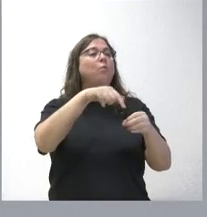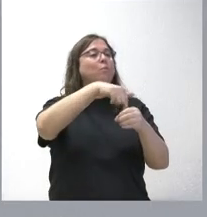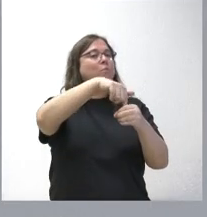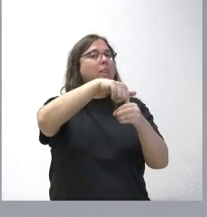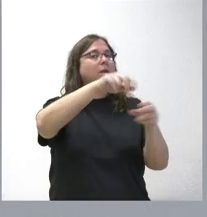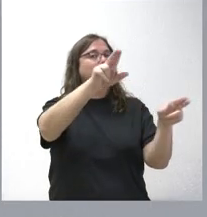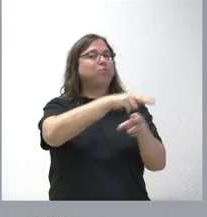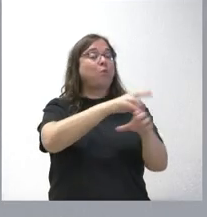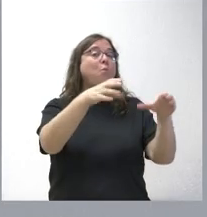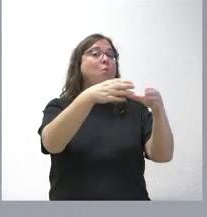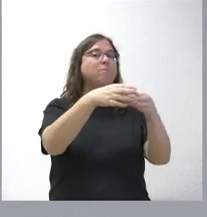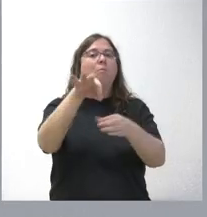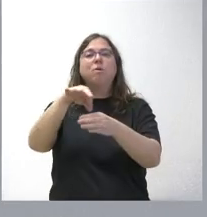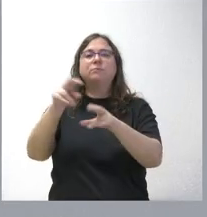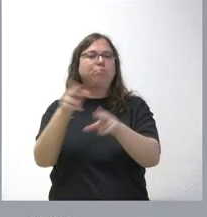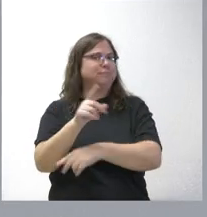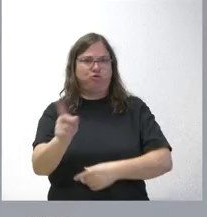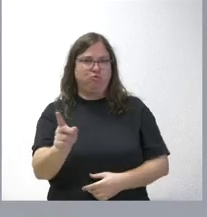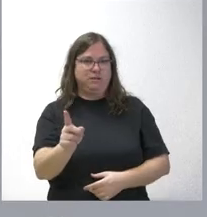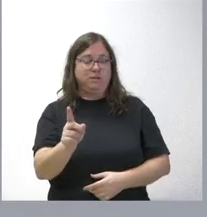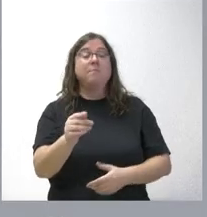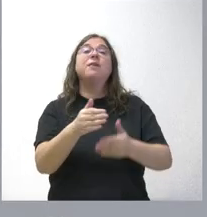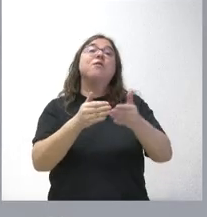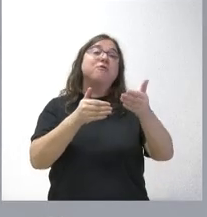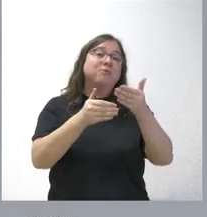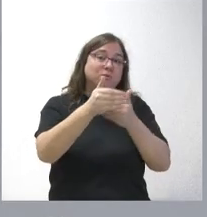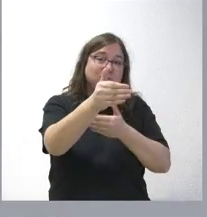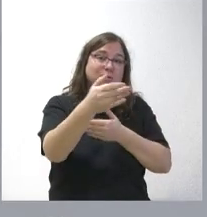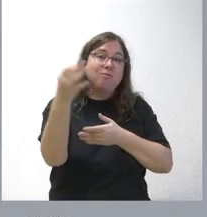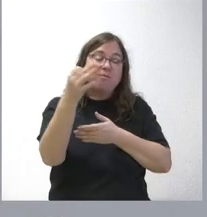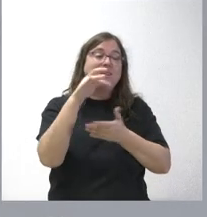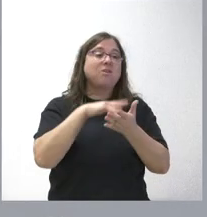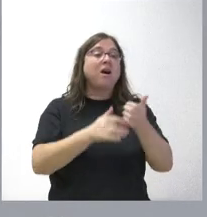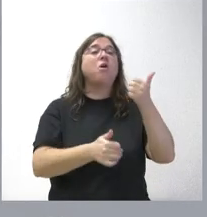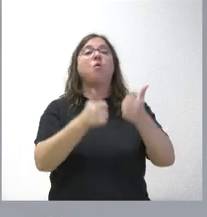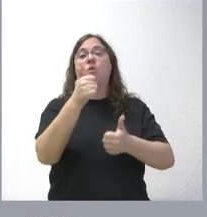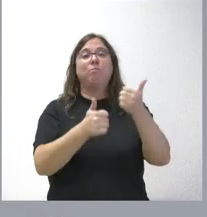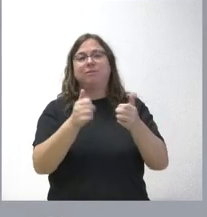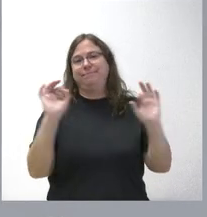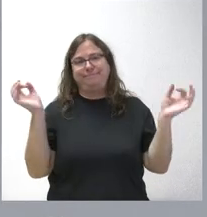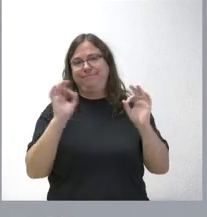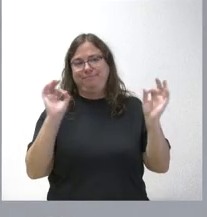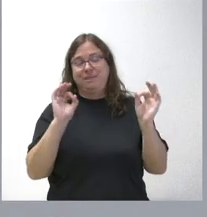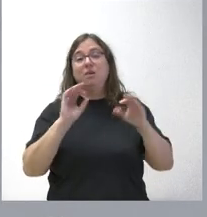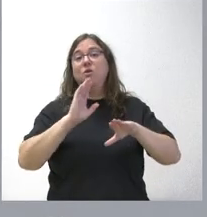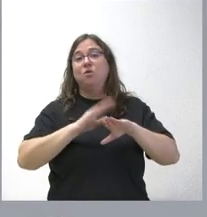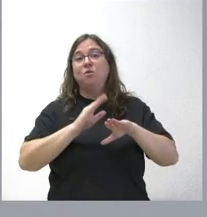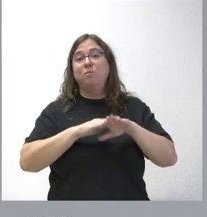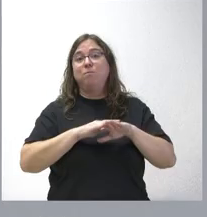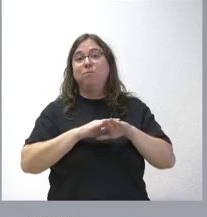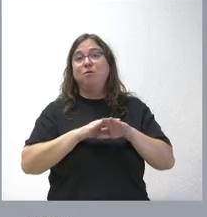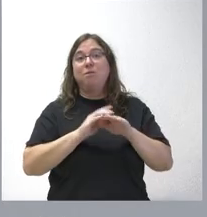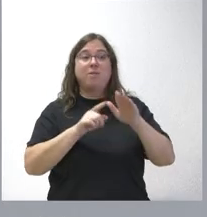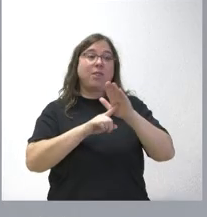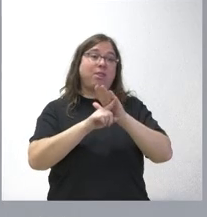y puesto específico, más allá de que de futuro no va a haber convocatoria de oposiciones en ese ámbito, porque por la